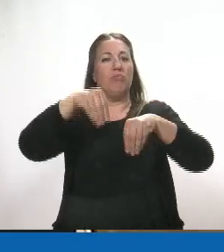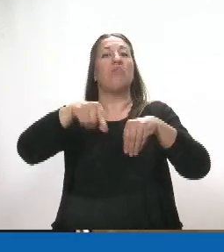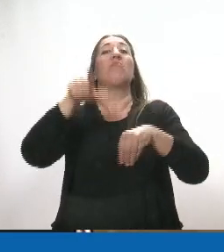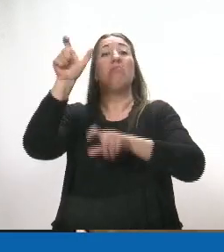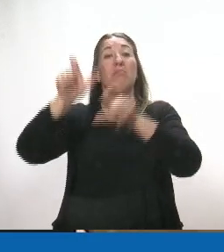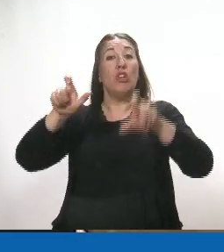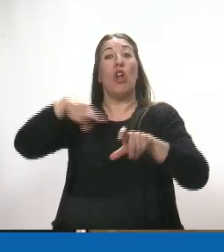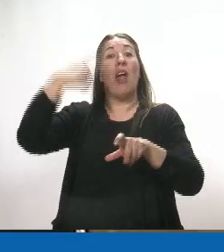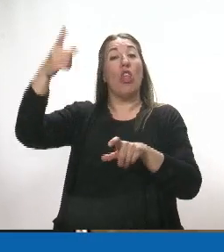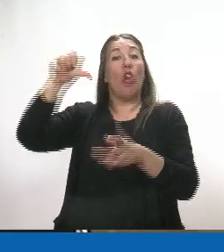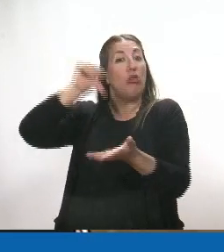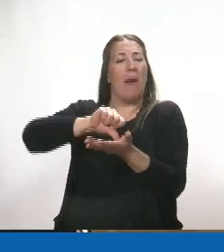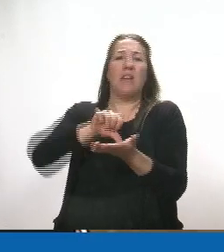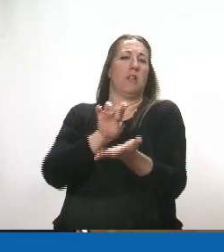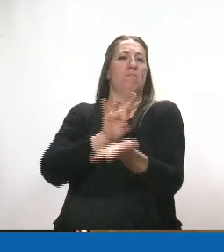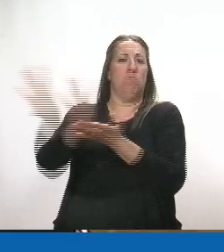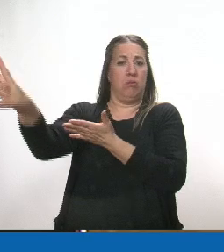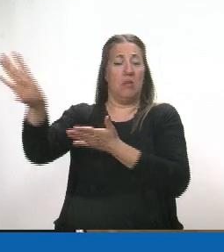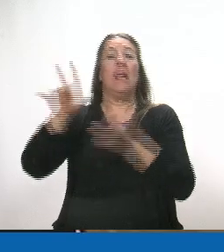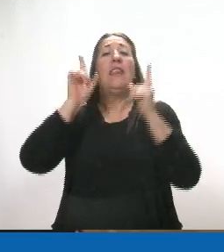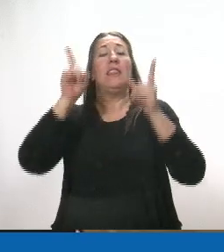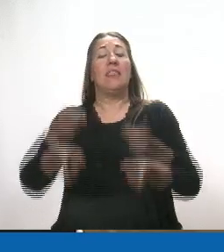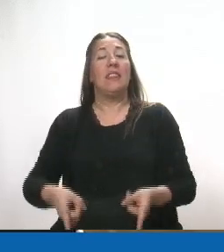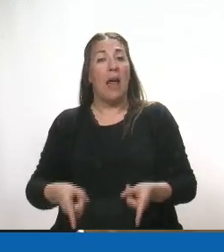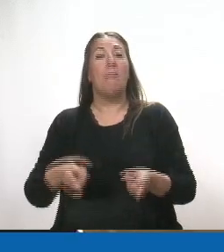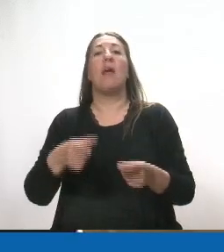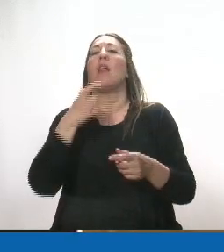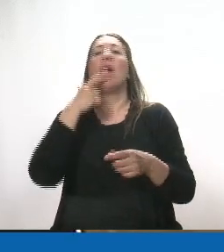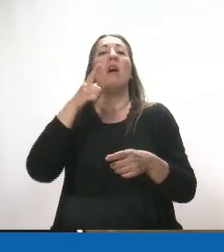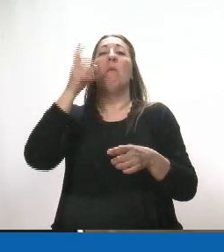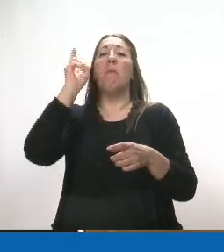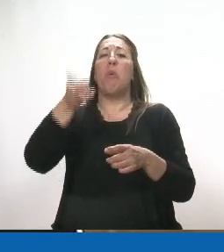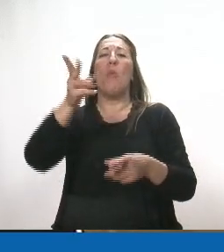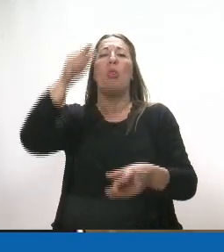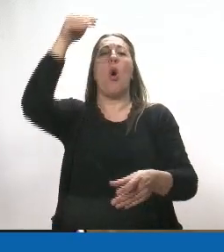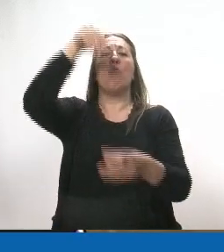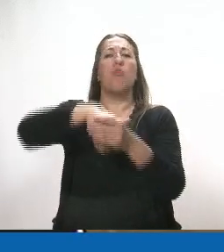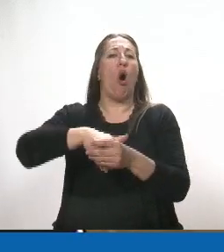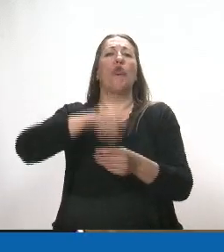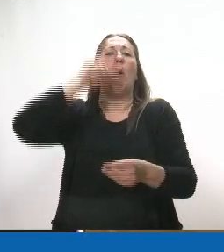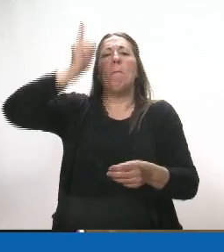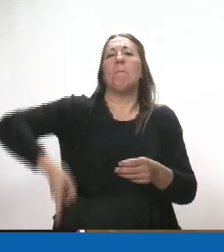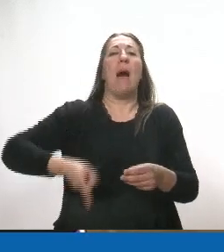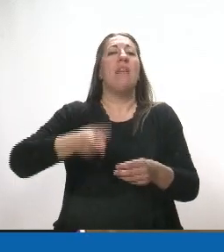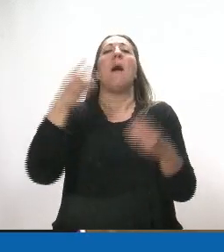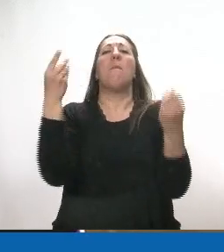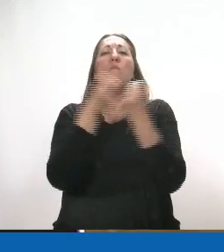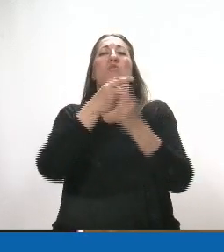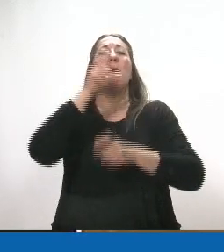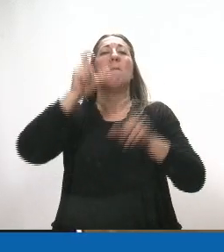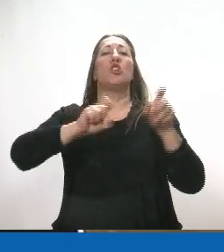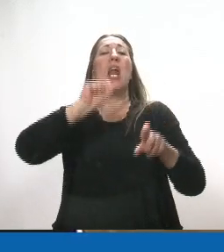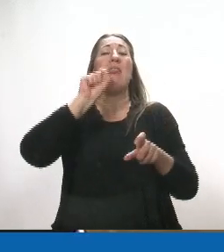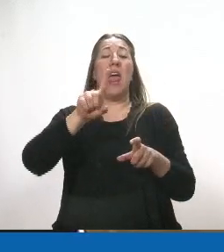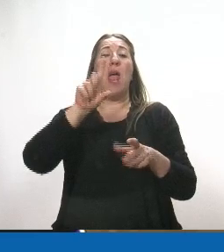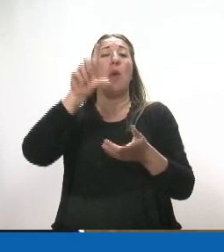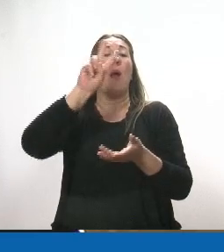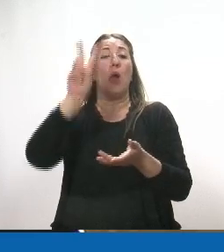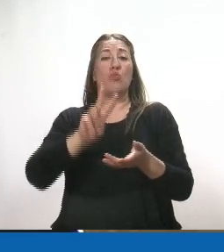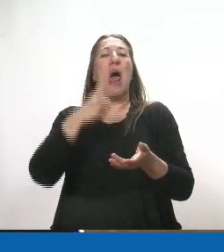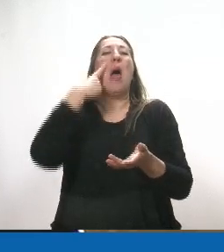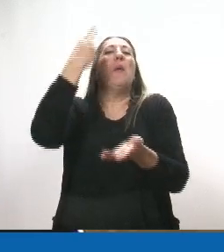Presidente. Además se le impidió el voto de manera arbitraria a millones de venezolanos en el extranjero. Su